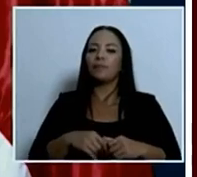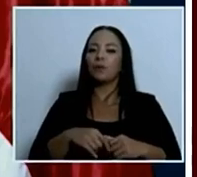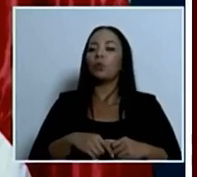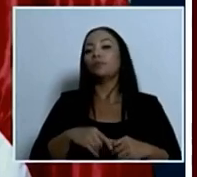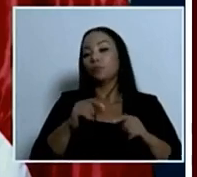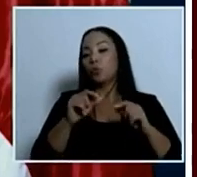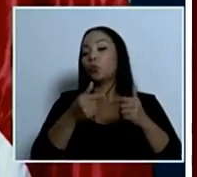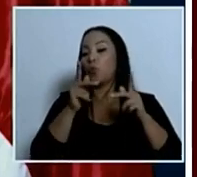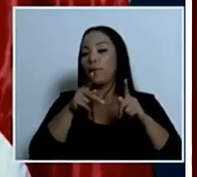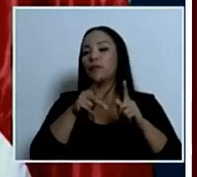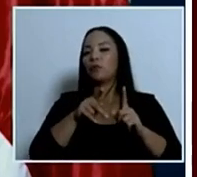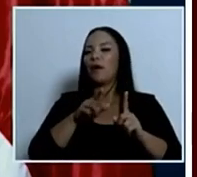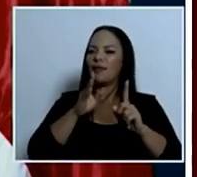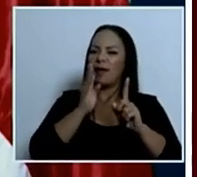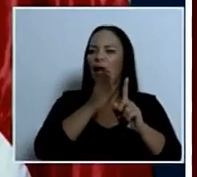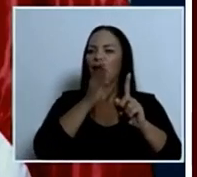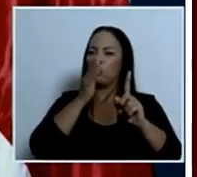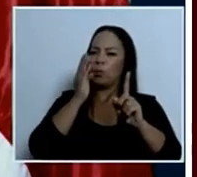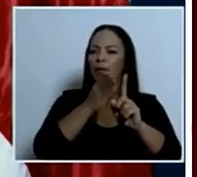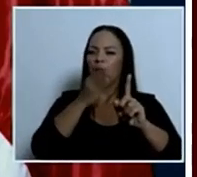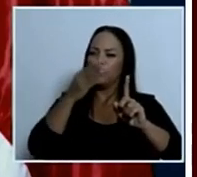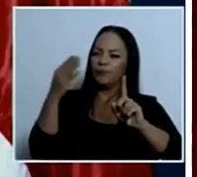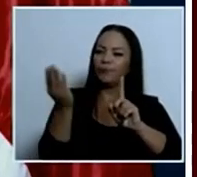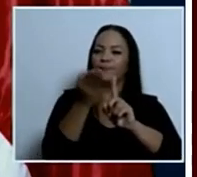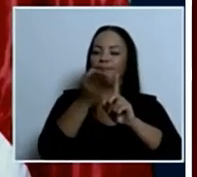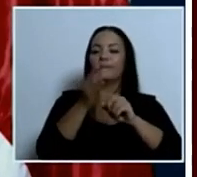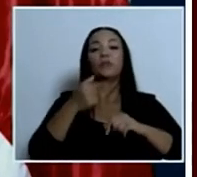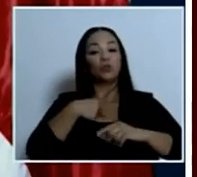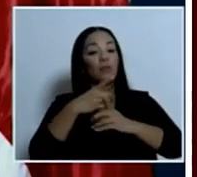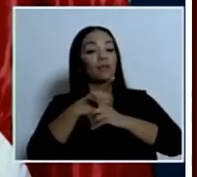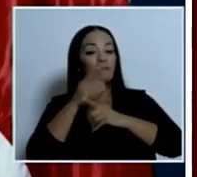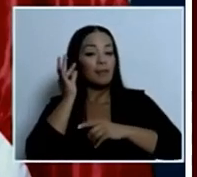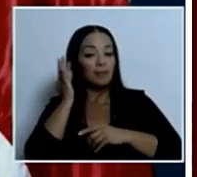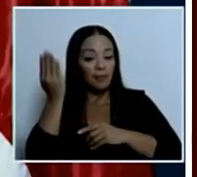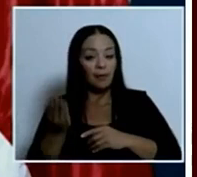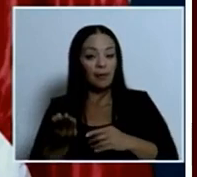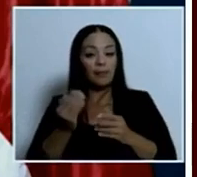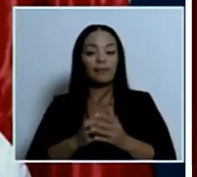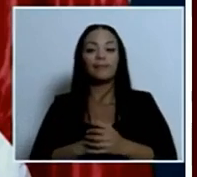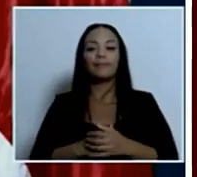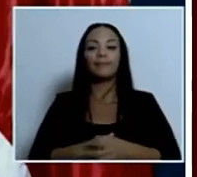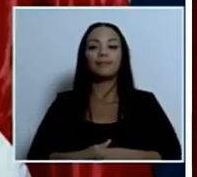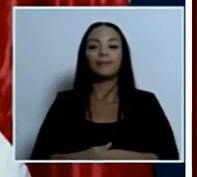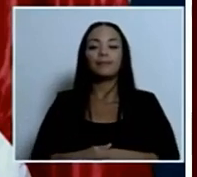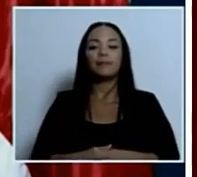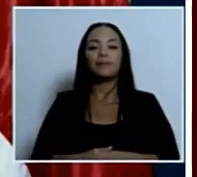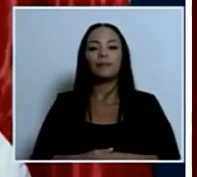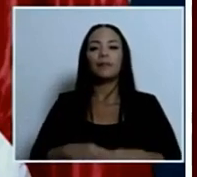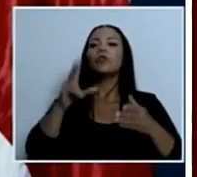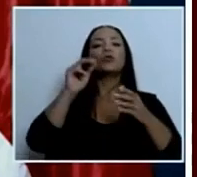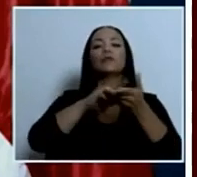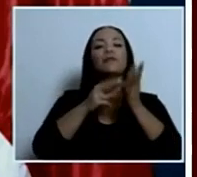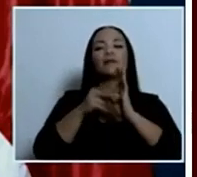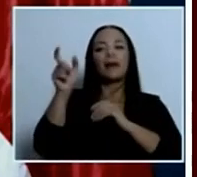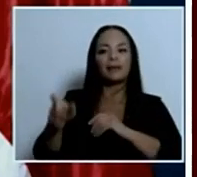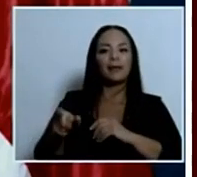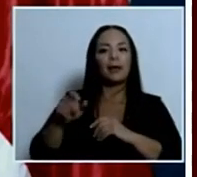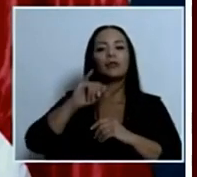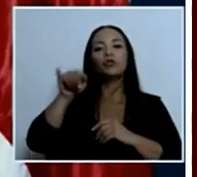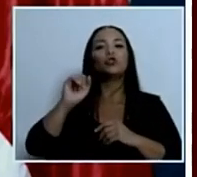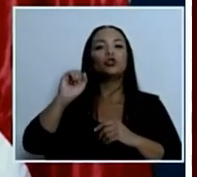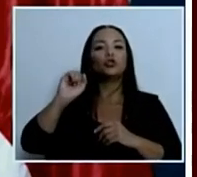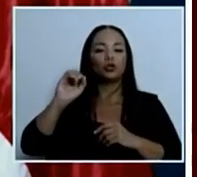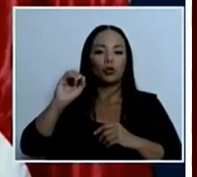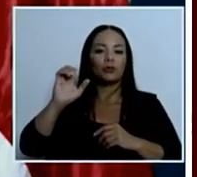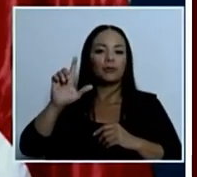estaban atacándola la defendí y no era que ella necesitara defensa es que me pareció que como